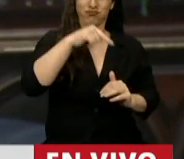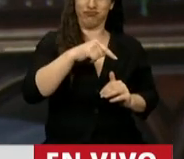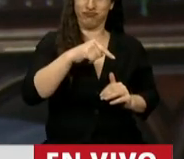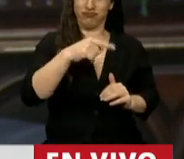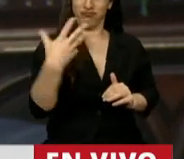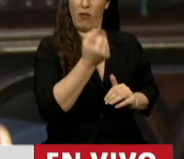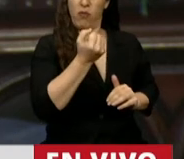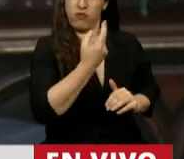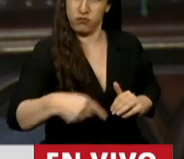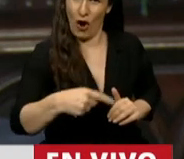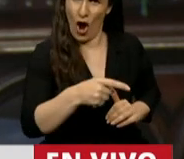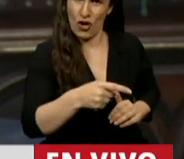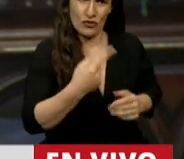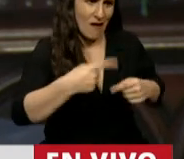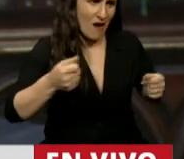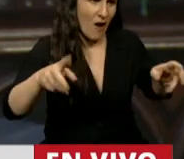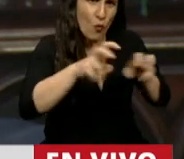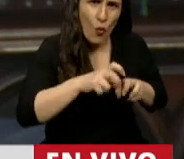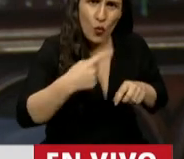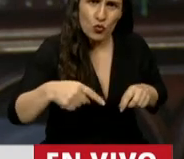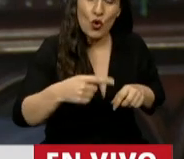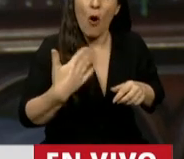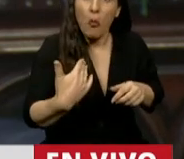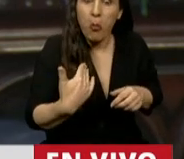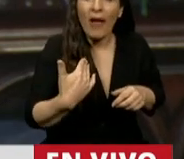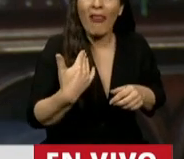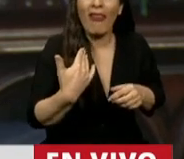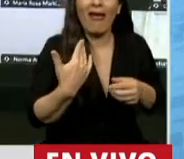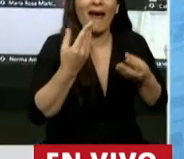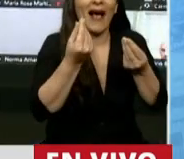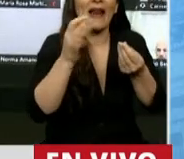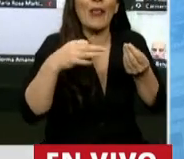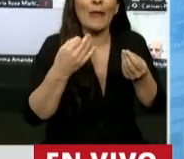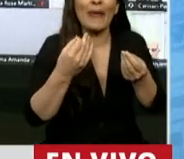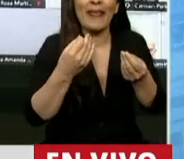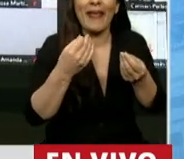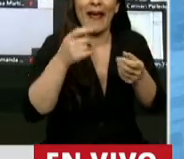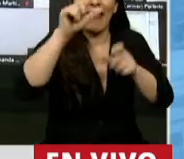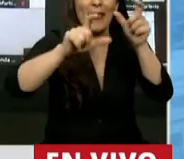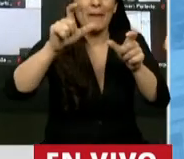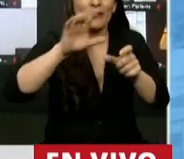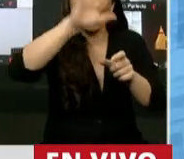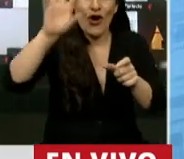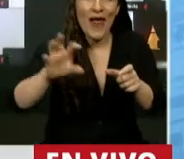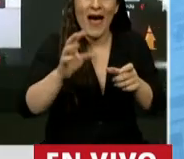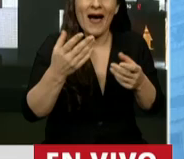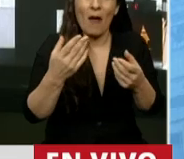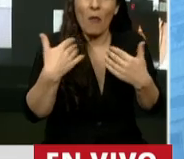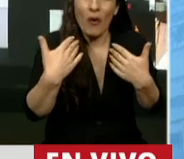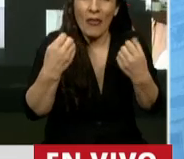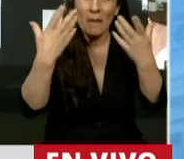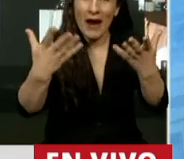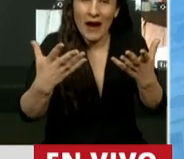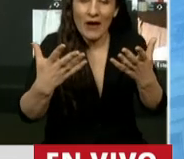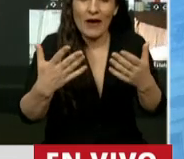llevando muchos de los recursos que podrían mejorar la calidad de vida de muchos argentinos que viven en el interior de la Argentina.